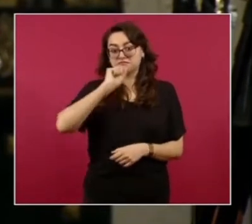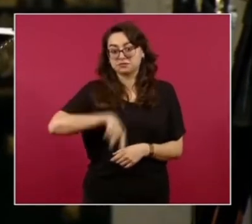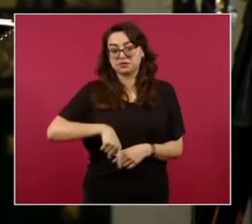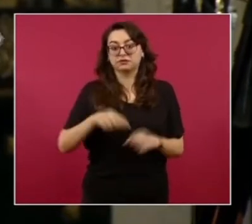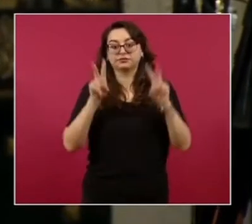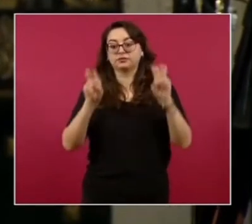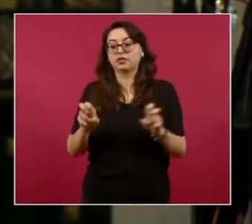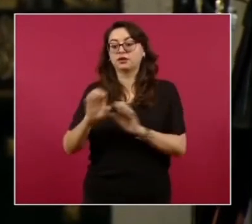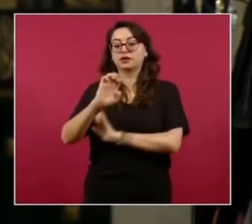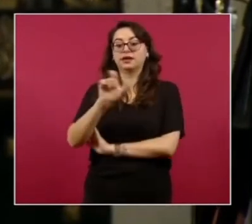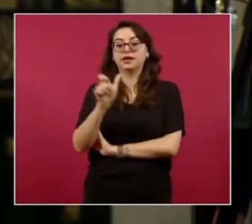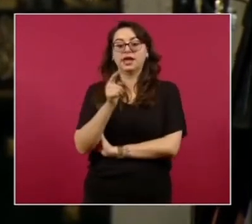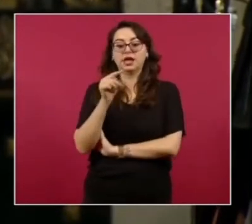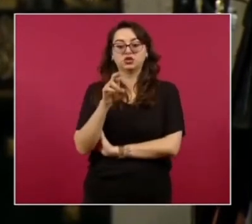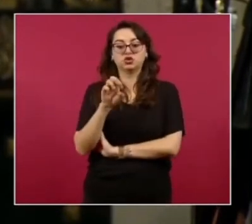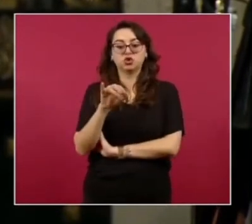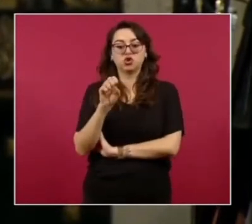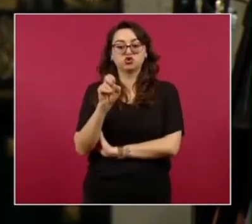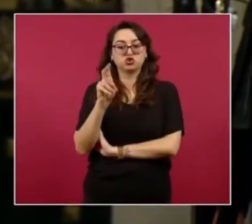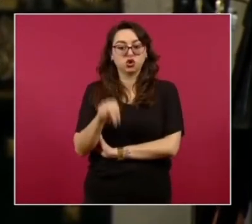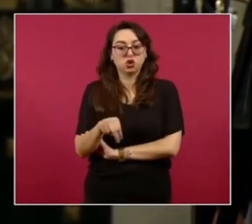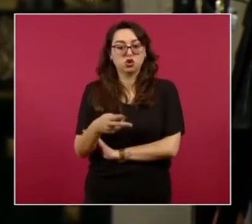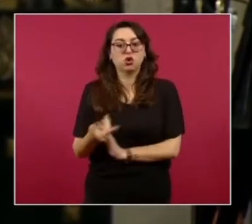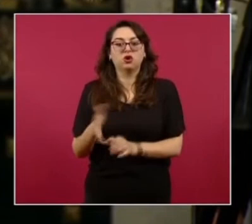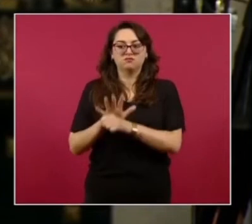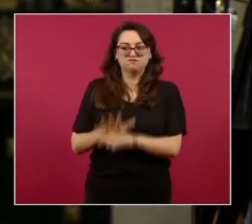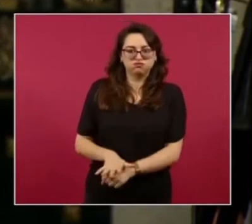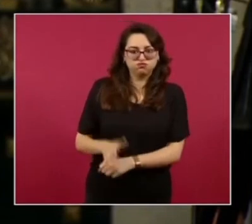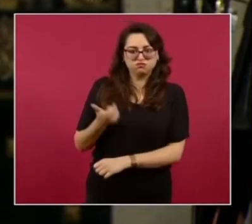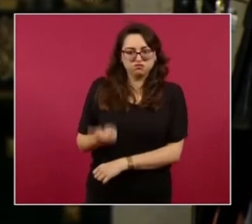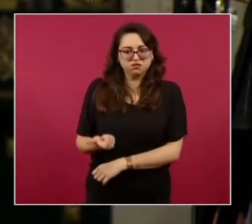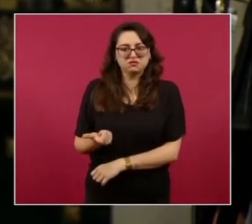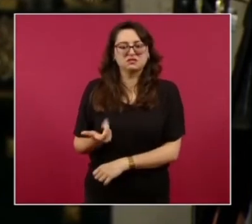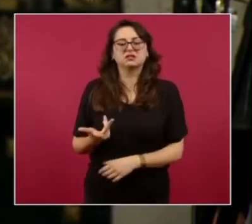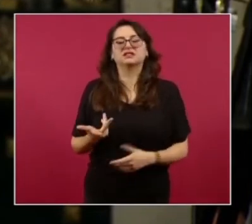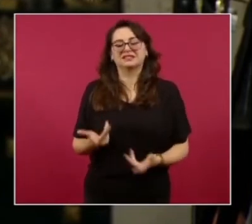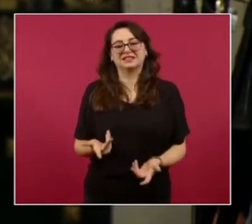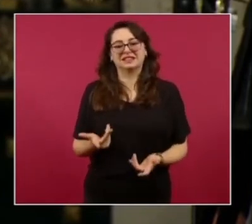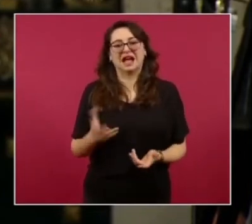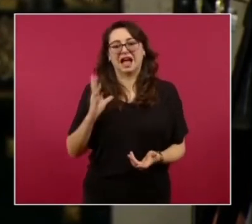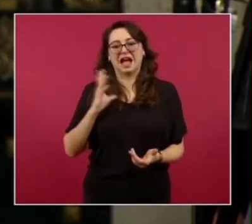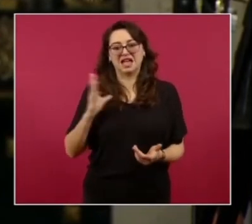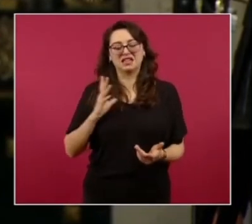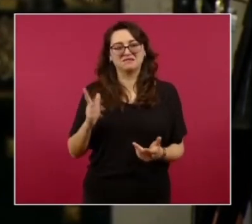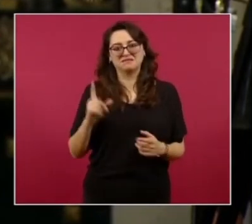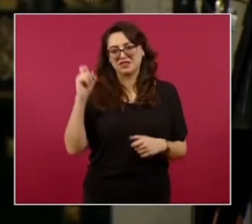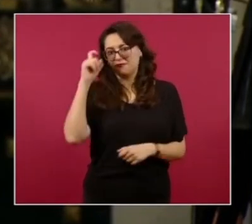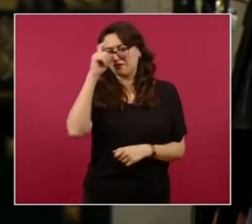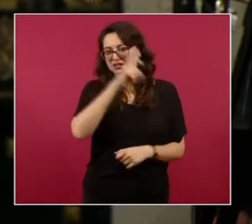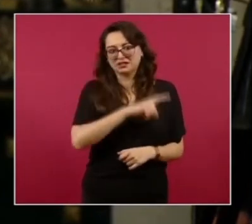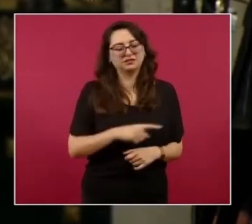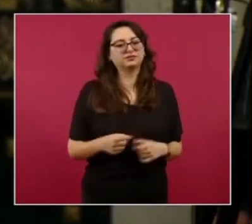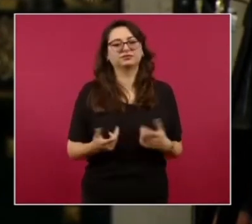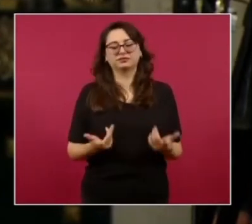ha señalado en los reportes Que es uno de los delitos que se están combatiendo Porque